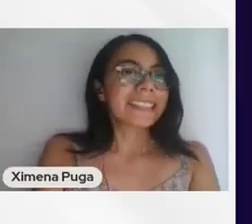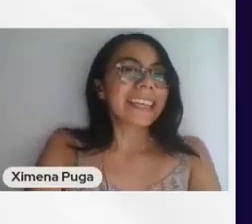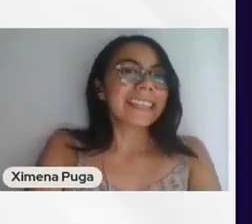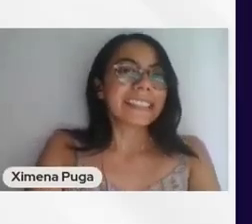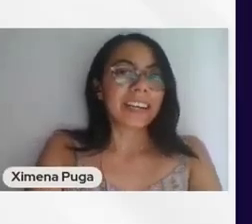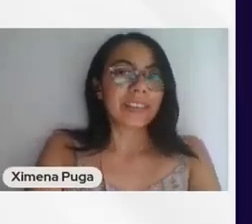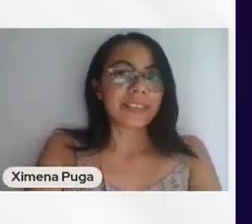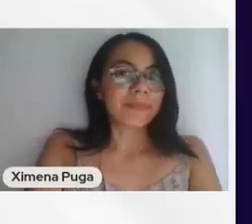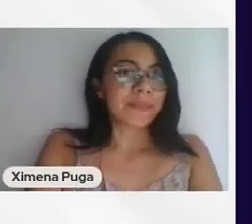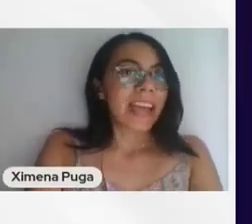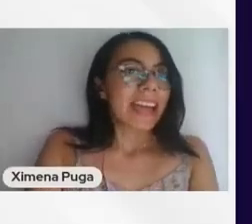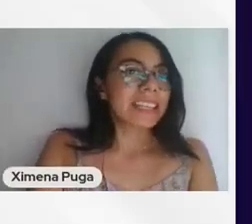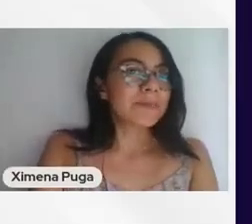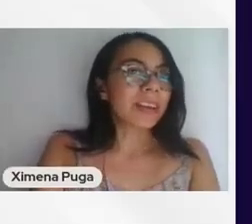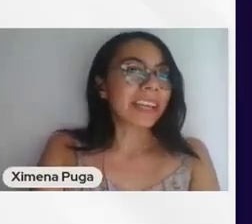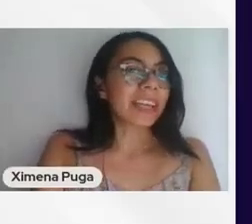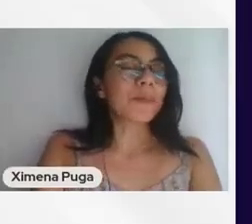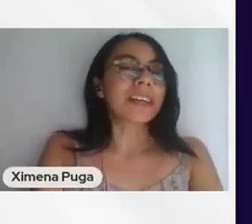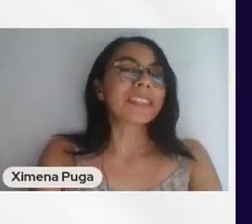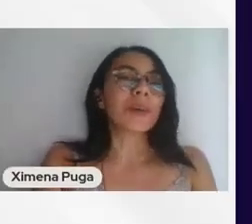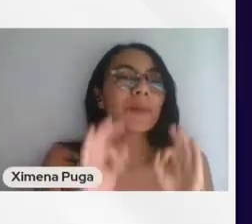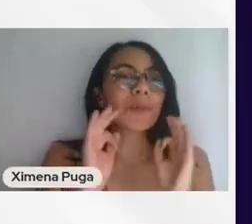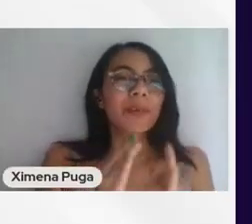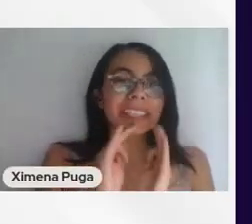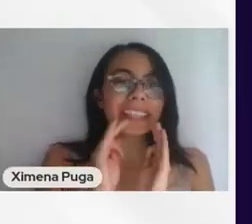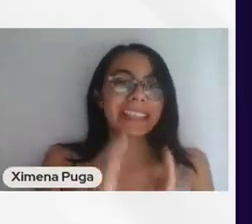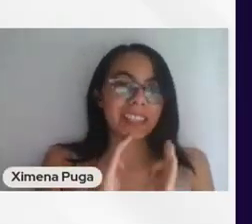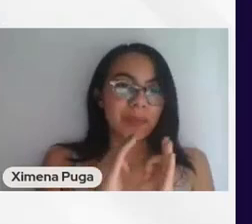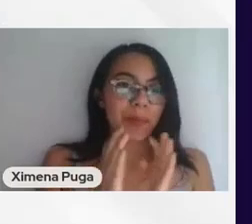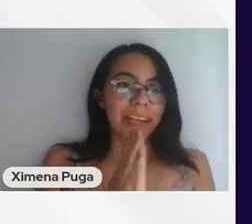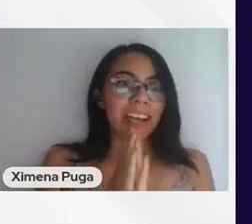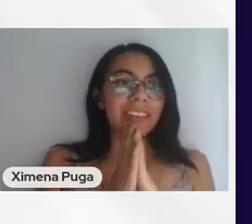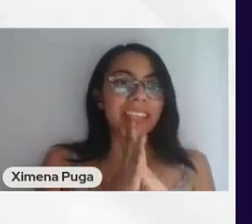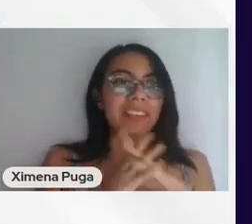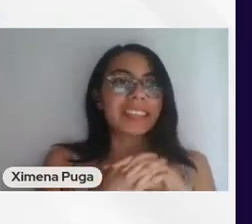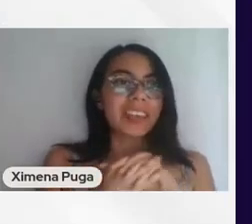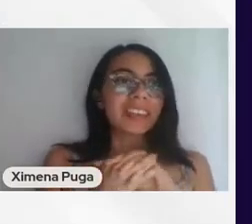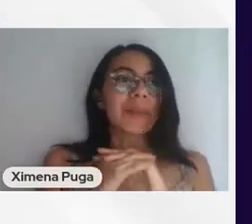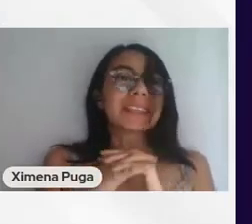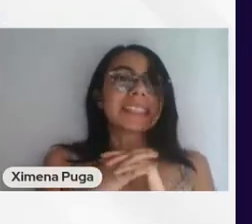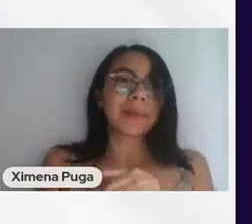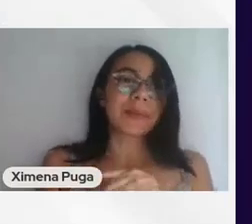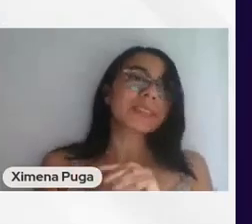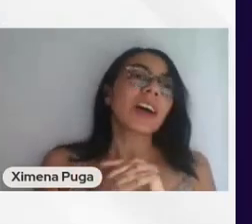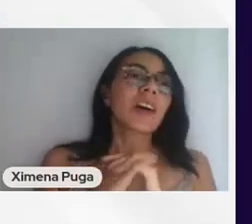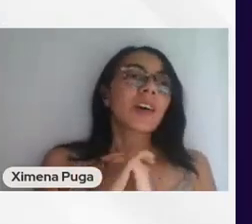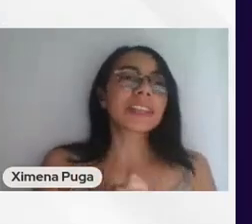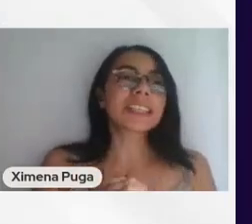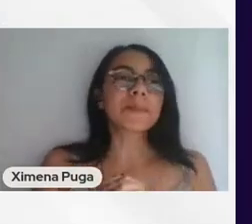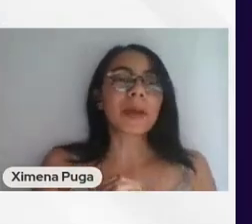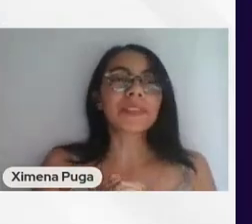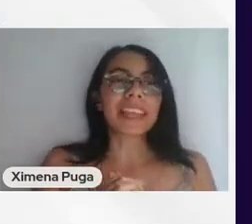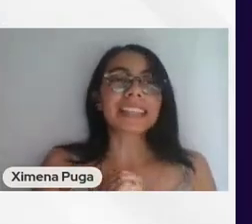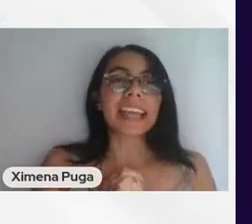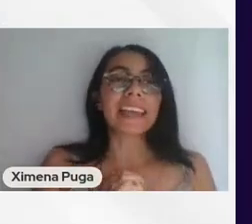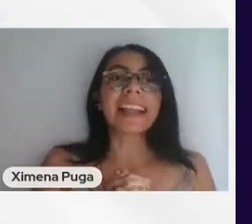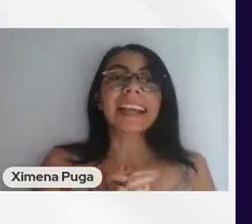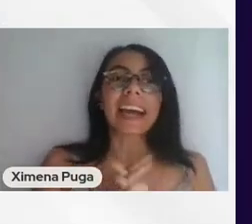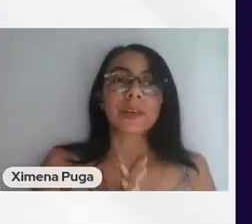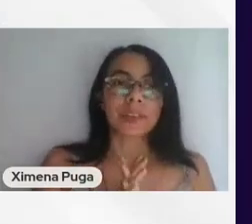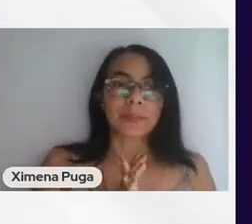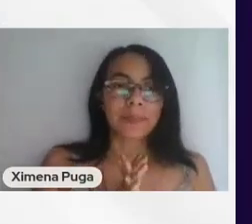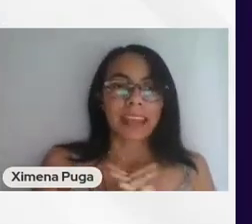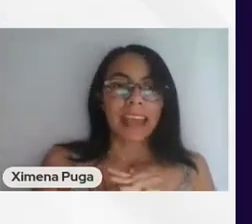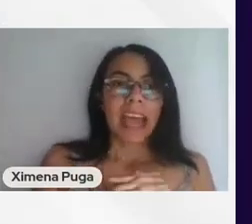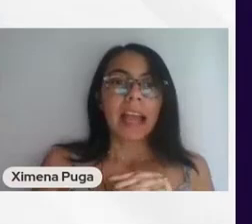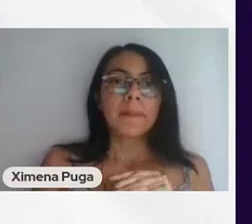Chicas y chicos, espero que hayan puesto mucha atención porque a continuación comenzaremos con unas preguntas en